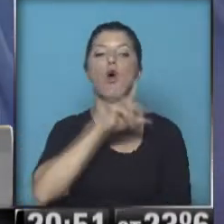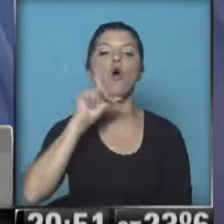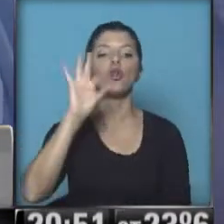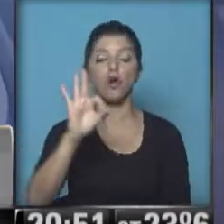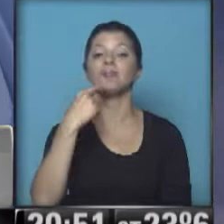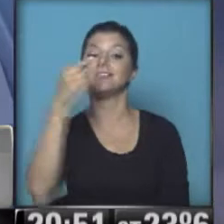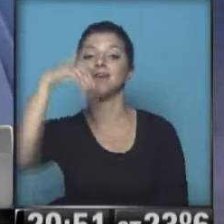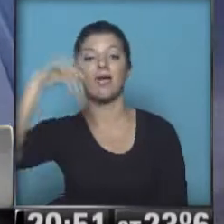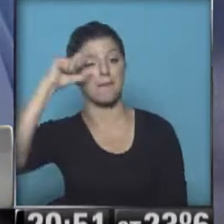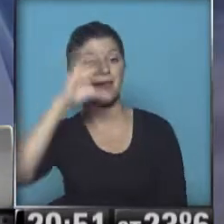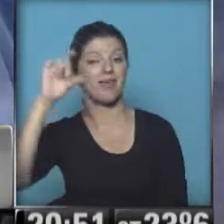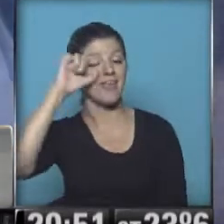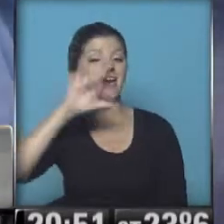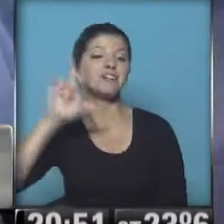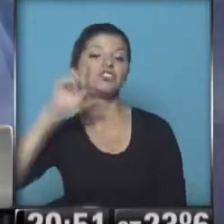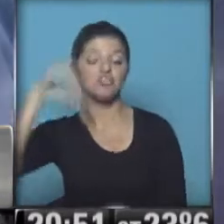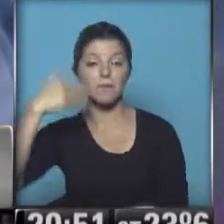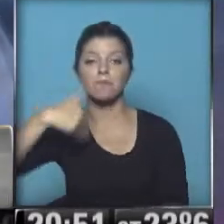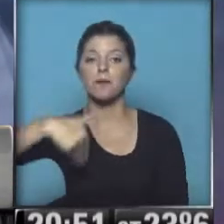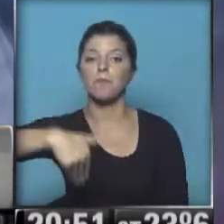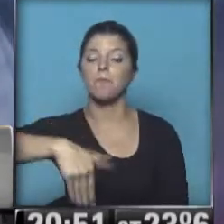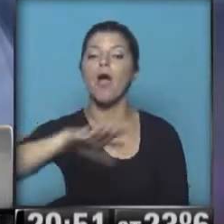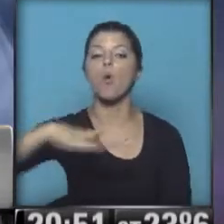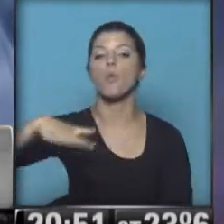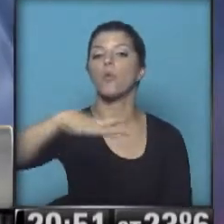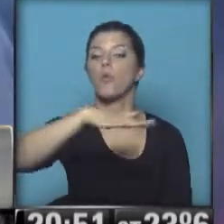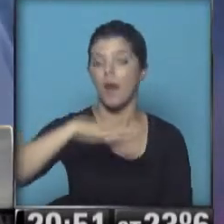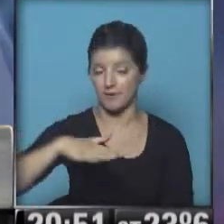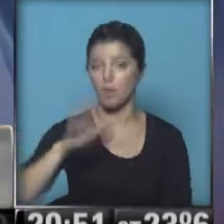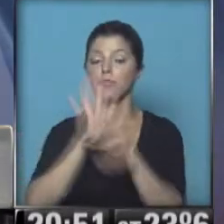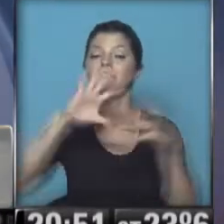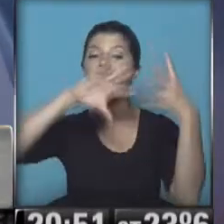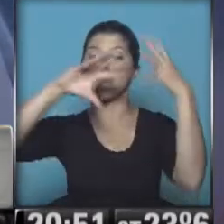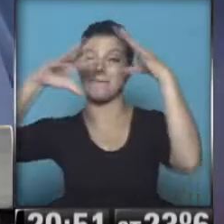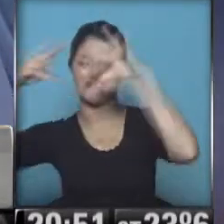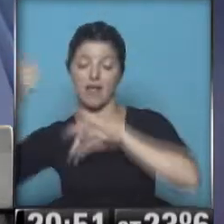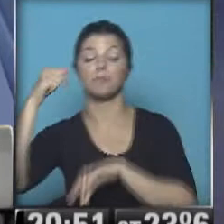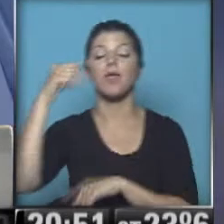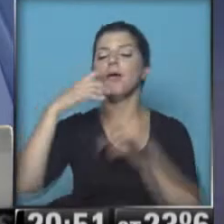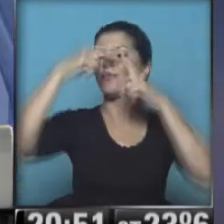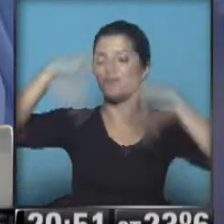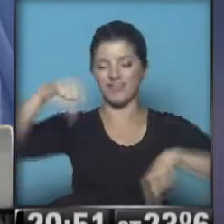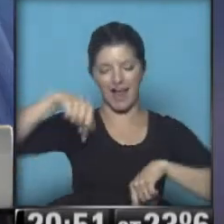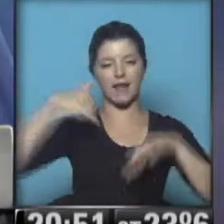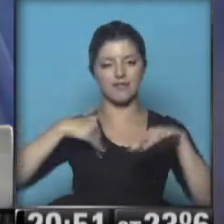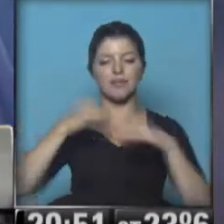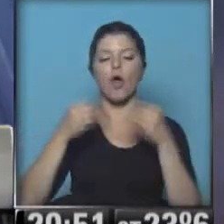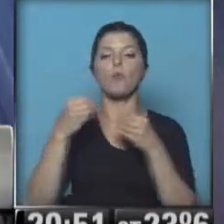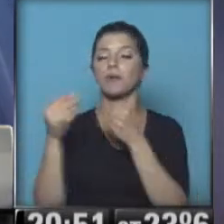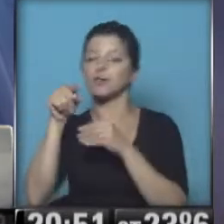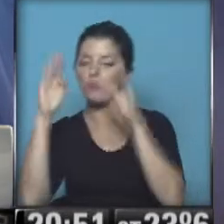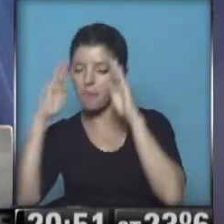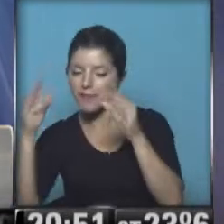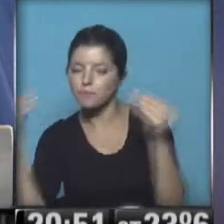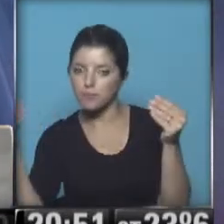va a ser una ciudad, lo que ellos llaman Medellín espacial. La diferencia tal vez con lo que nosotros estamos viendo hoy en la Argentina es que están viendo mucho más la